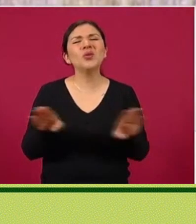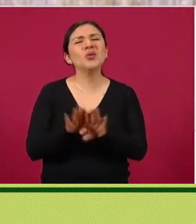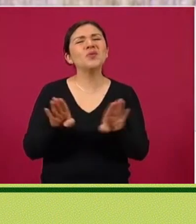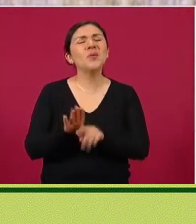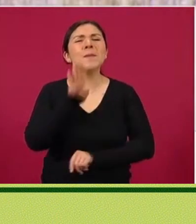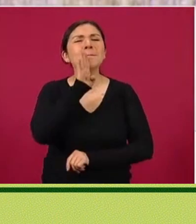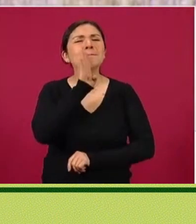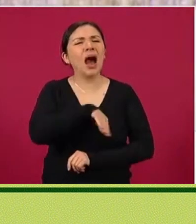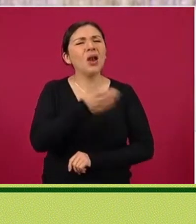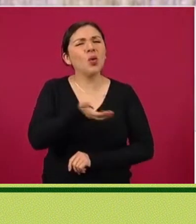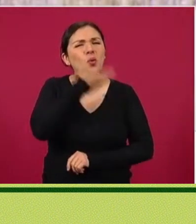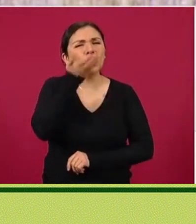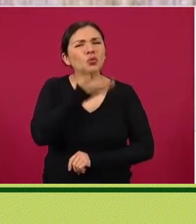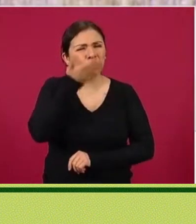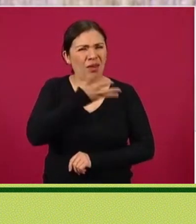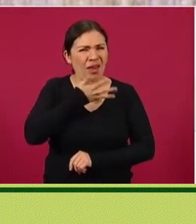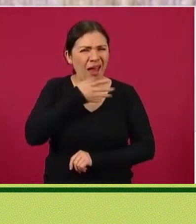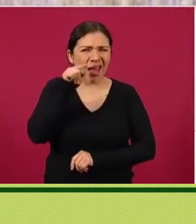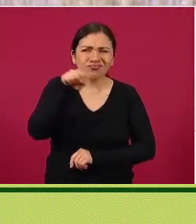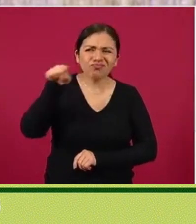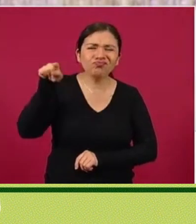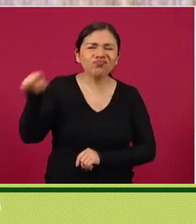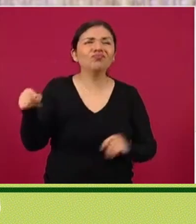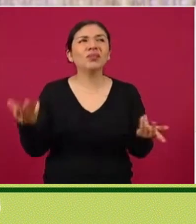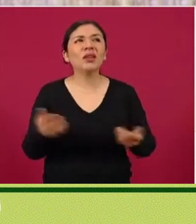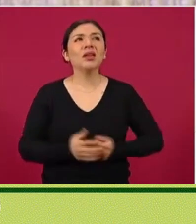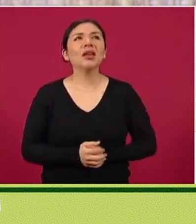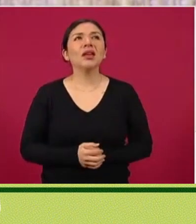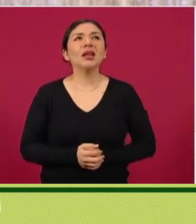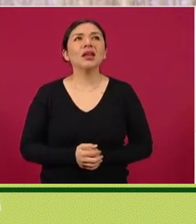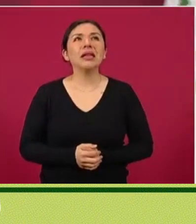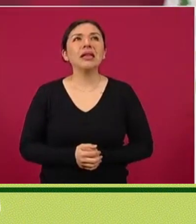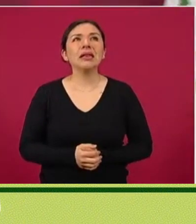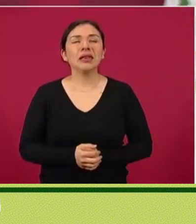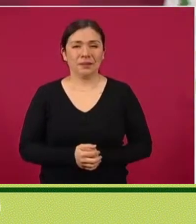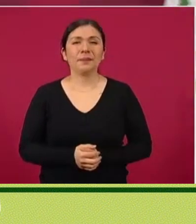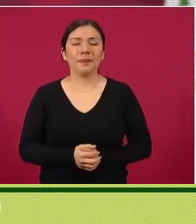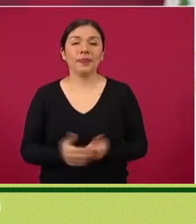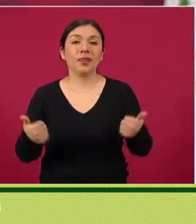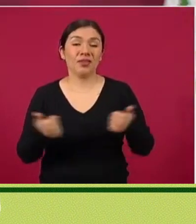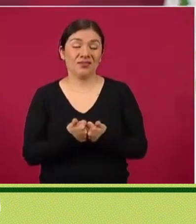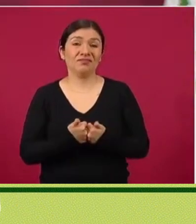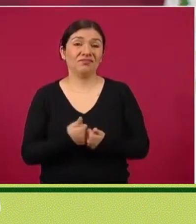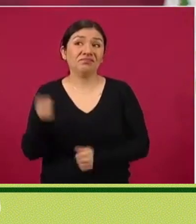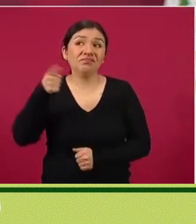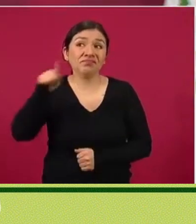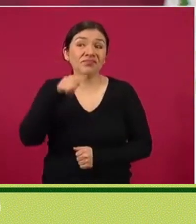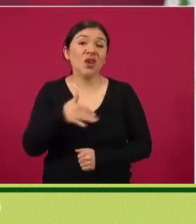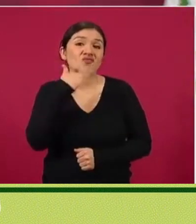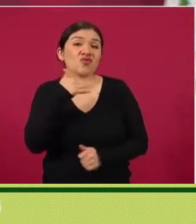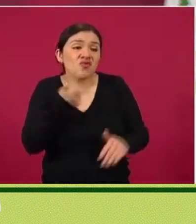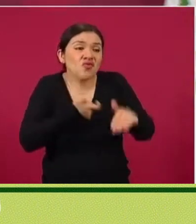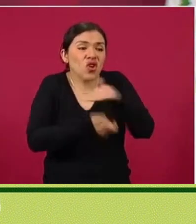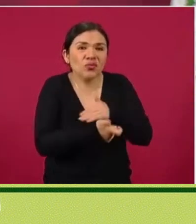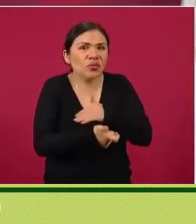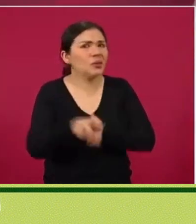o los corruptos que no están acostumbrados a hacer